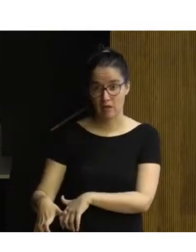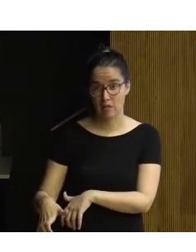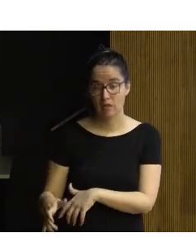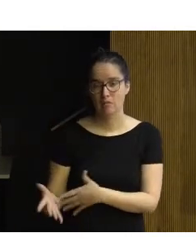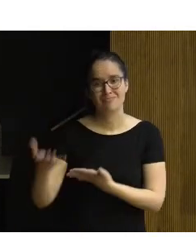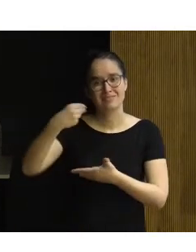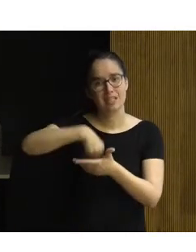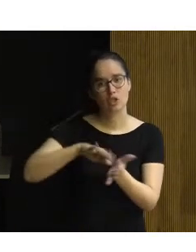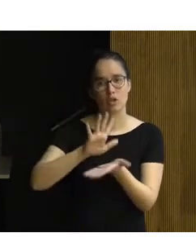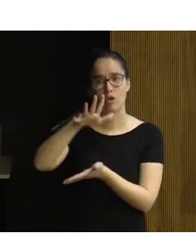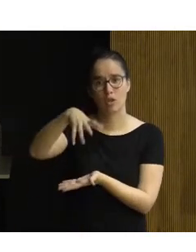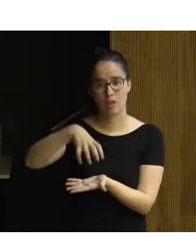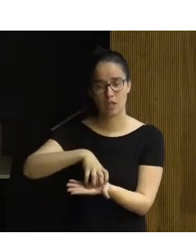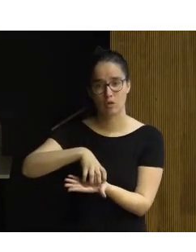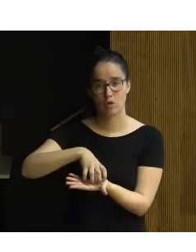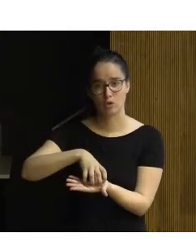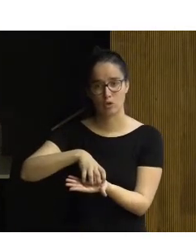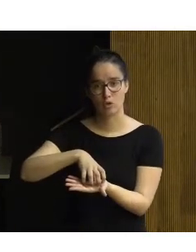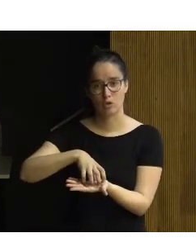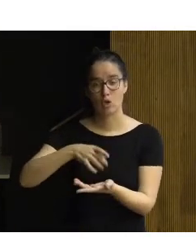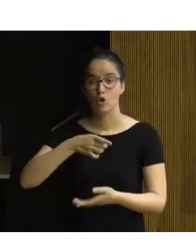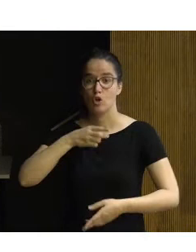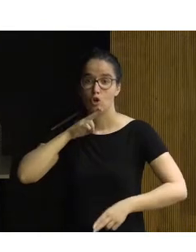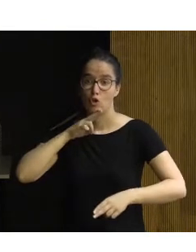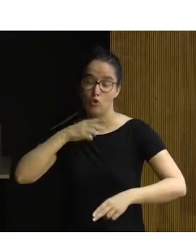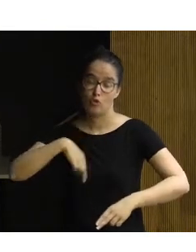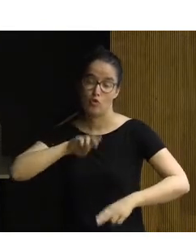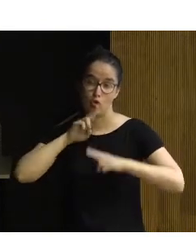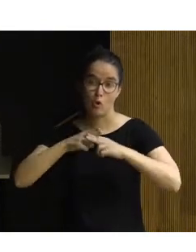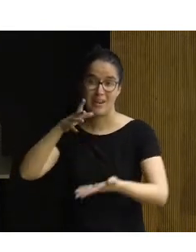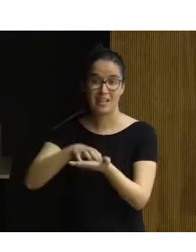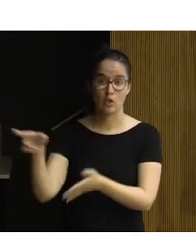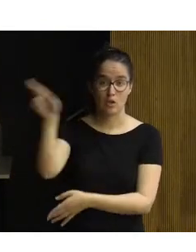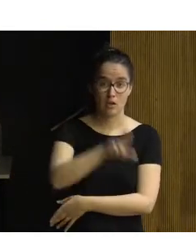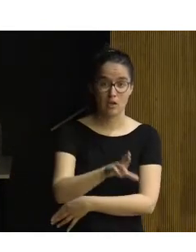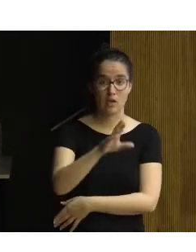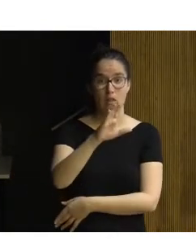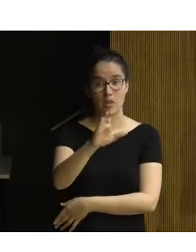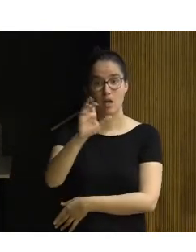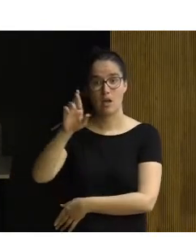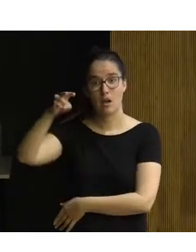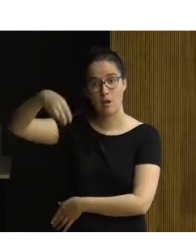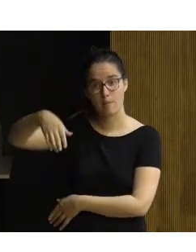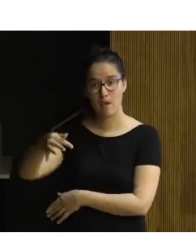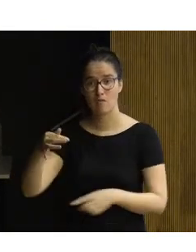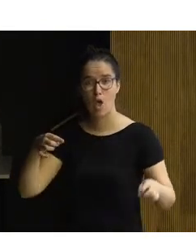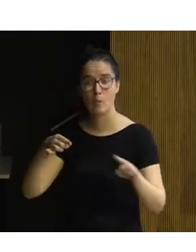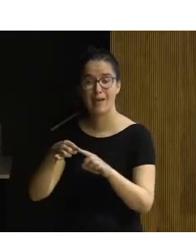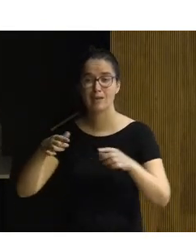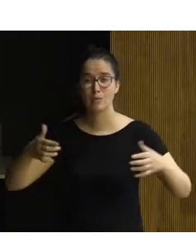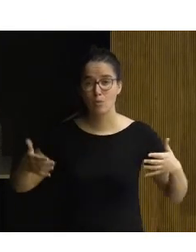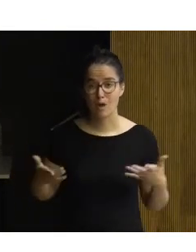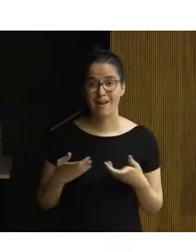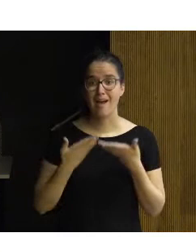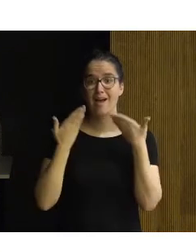dentro de los centros, los que nosotros llamamos centros de recuperación, CRMFs, con la finalidad también de